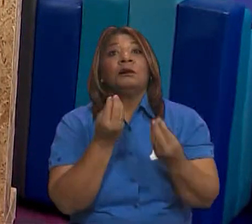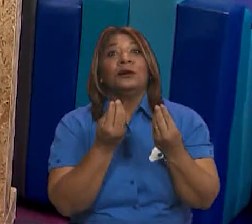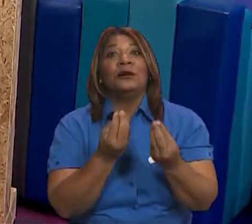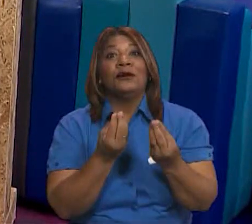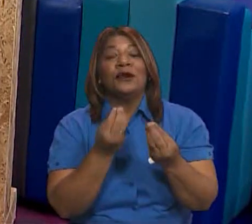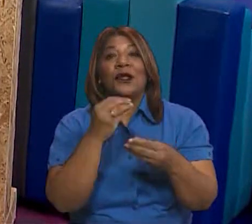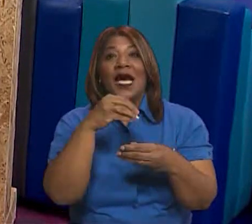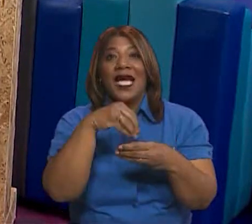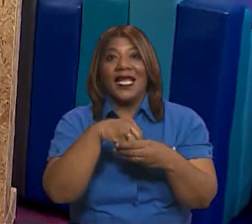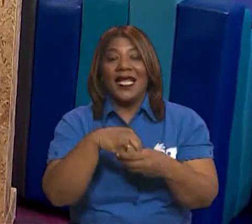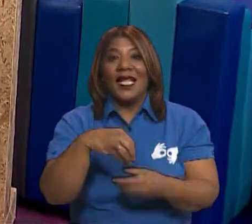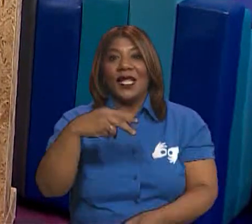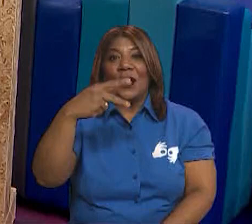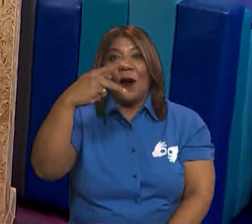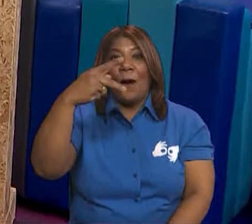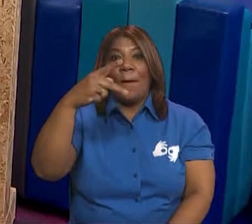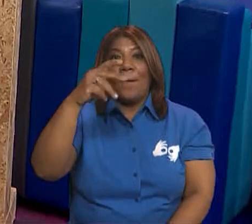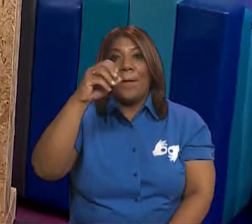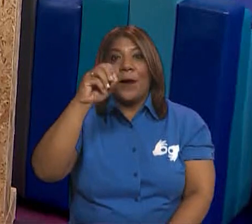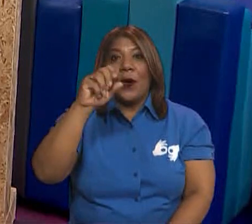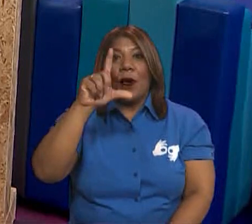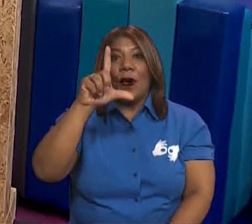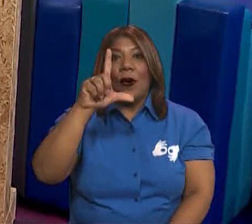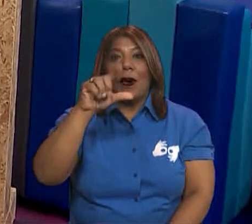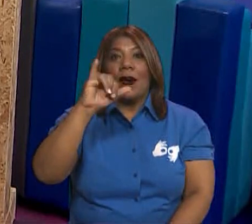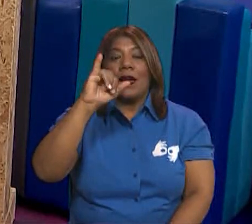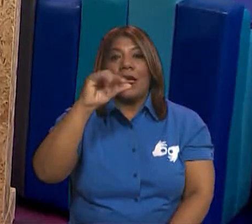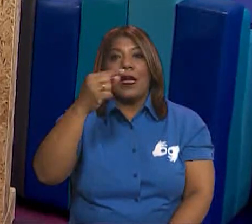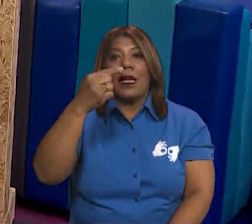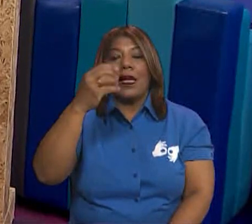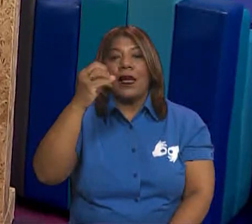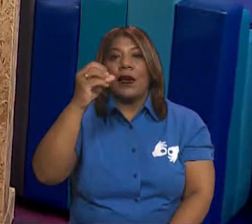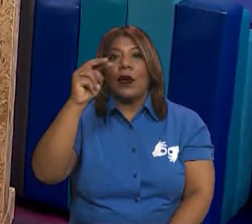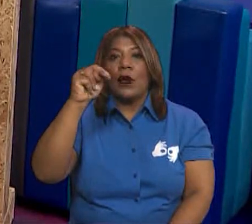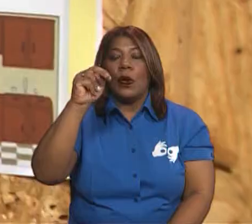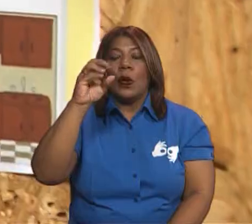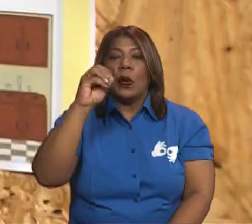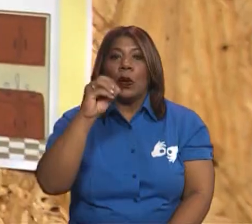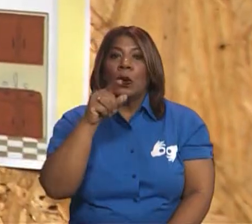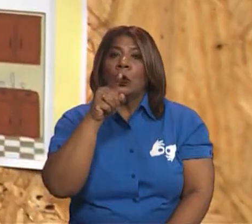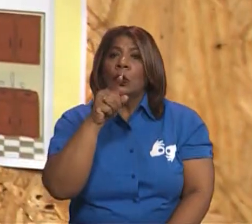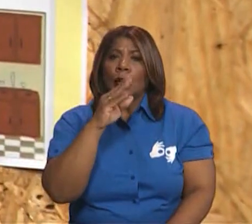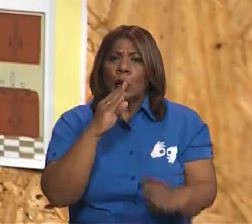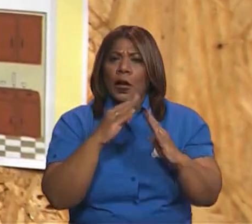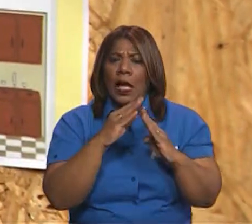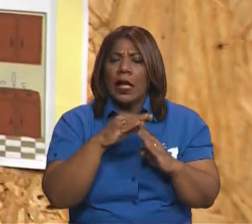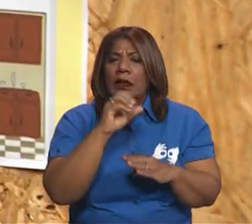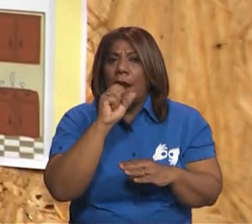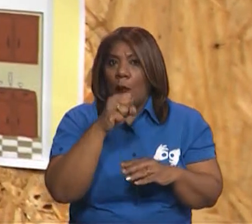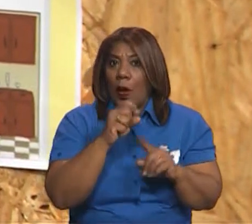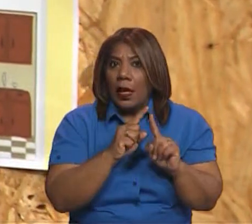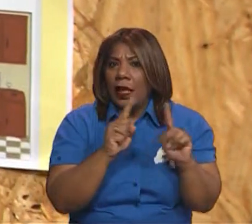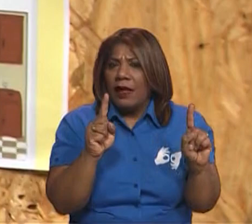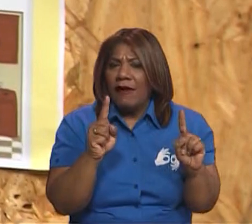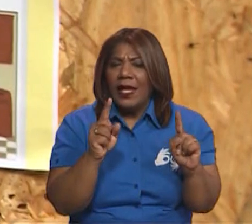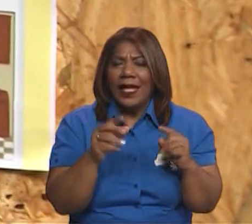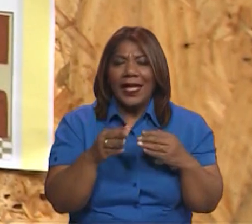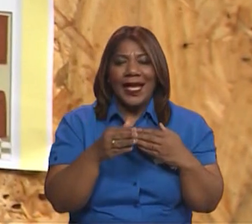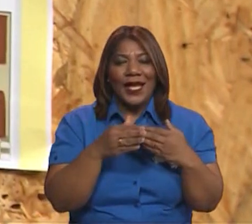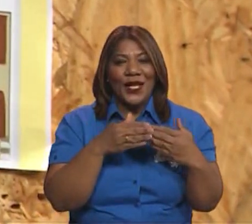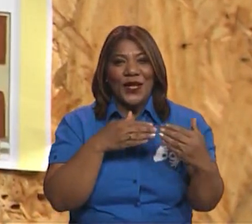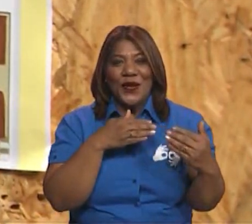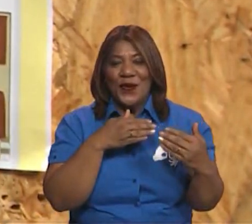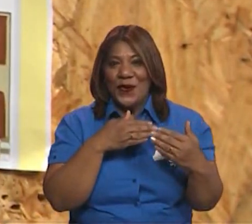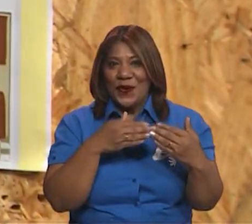conjunto, ¿sí? Hay unas casas que no son así, unas casas que sí, otras casas que no, pero eso no importa. De igual forma,